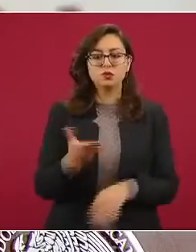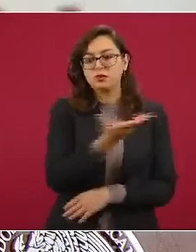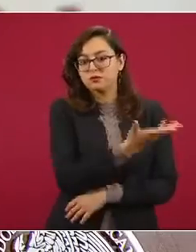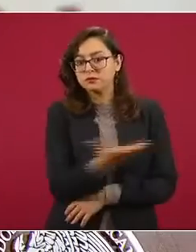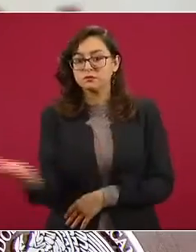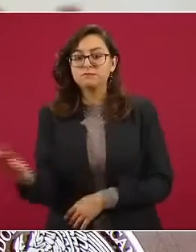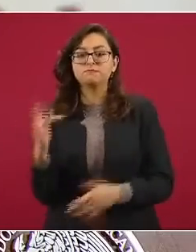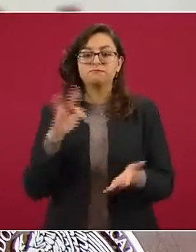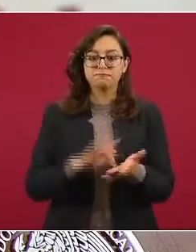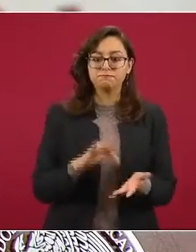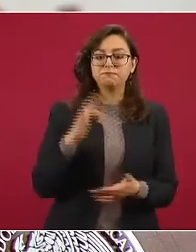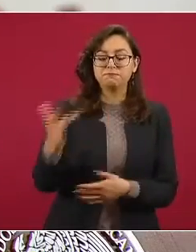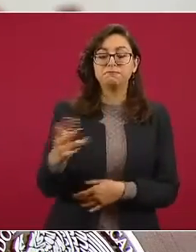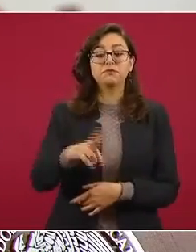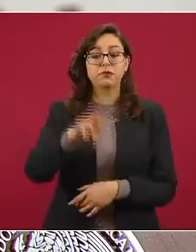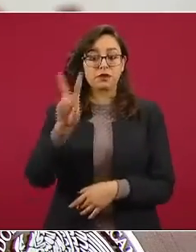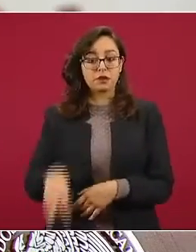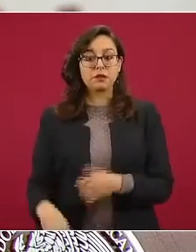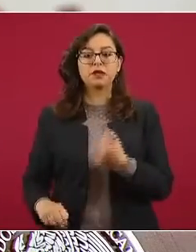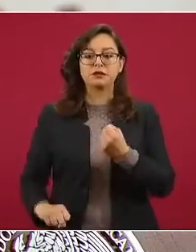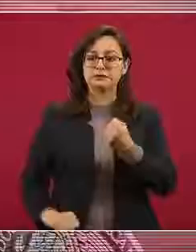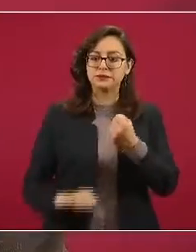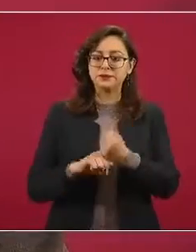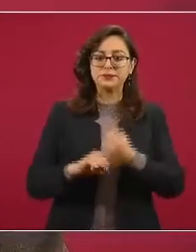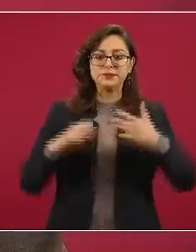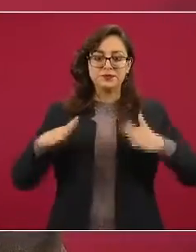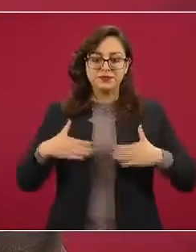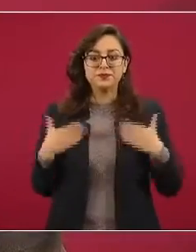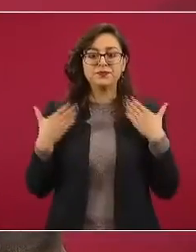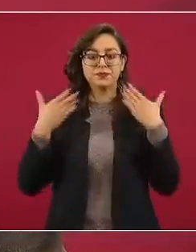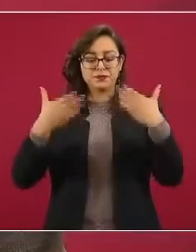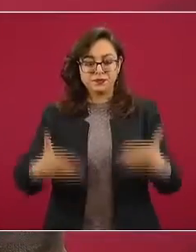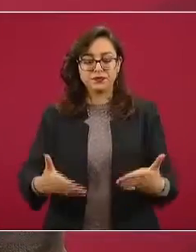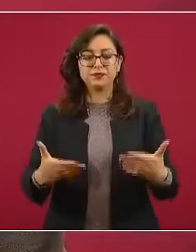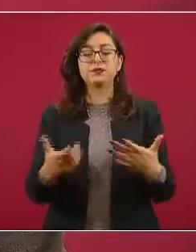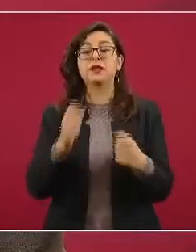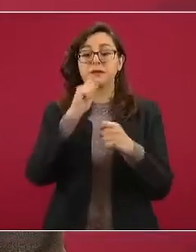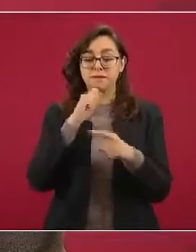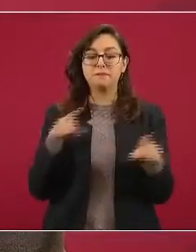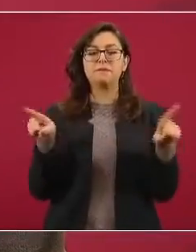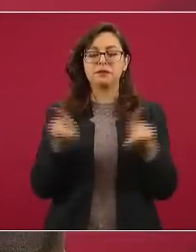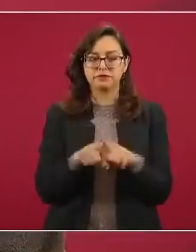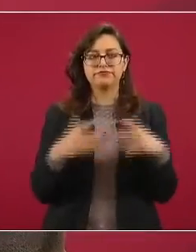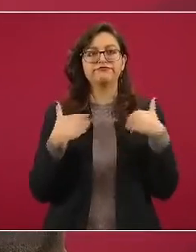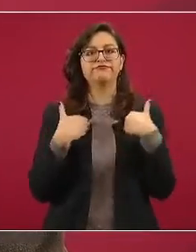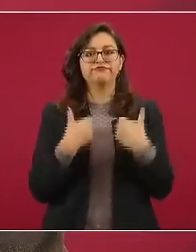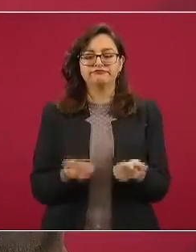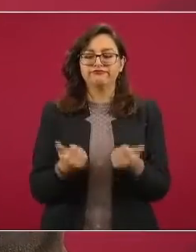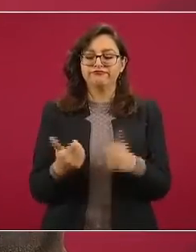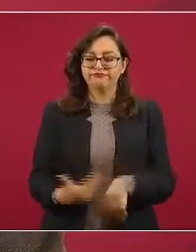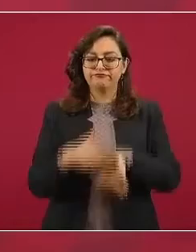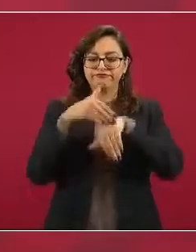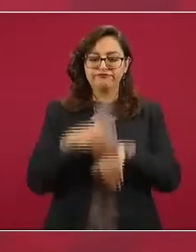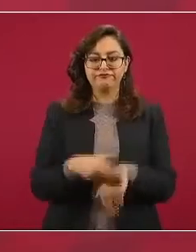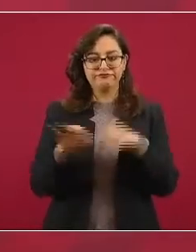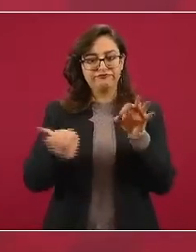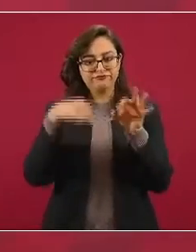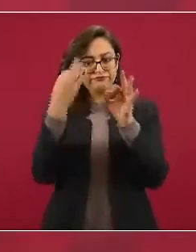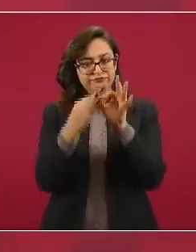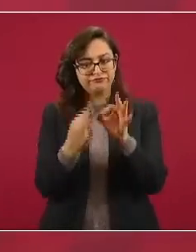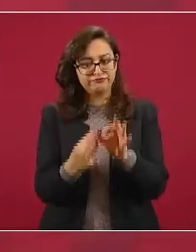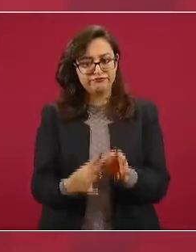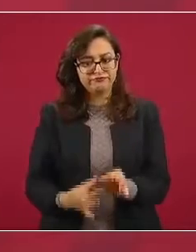a su solidaridad, su confianza, su comprensión y disciplina. Sobresale su